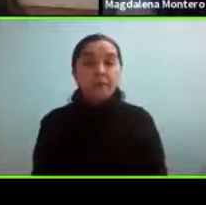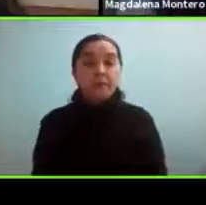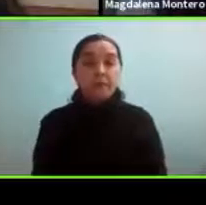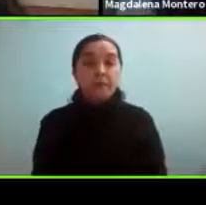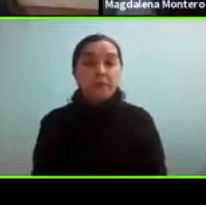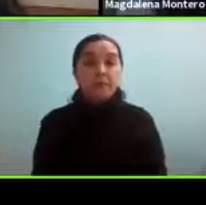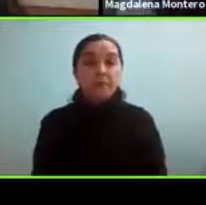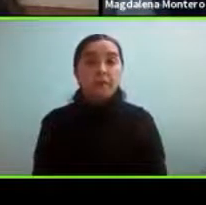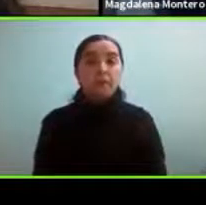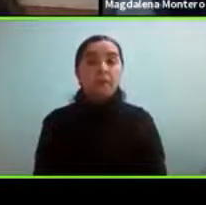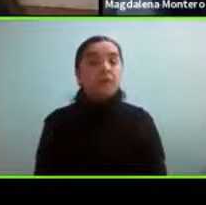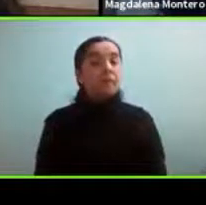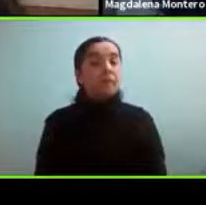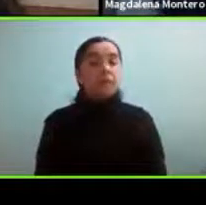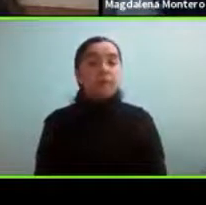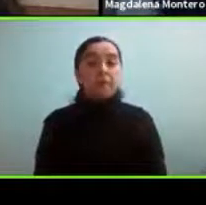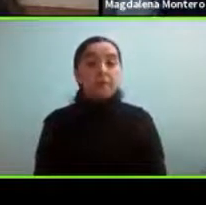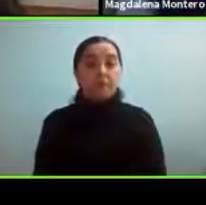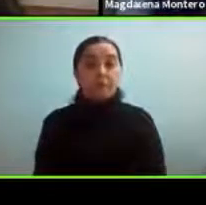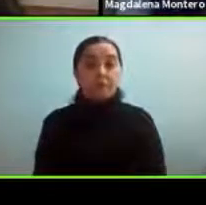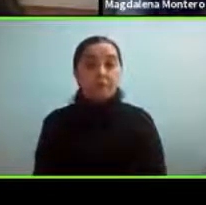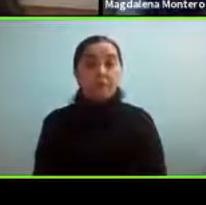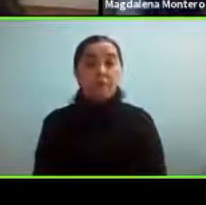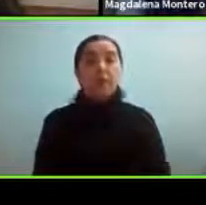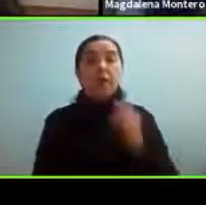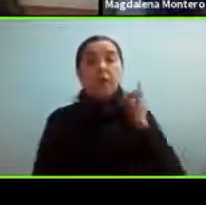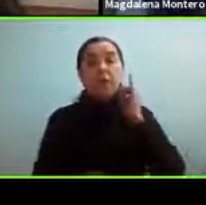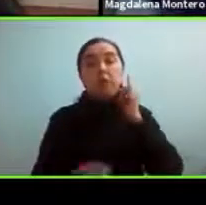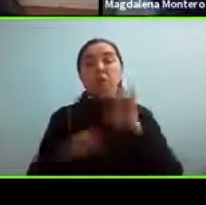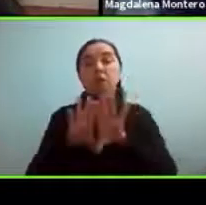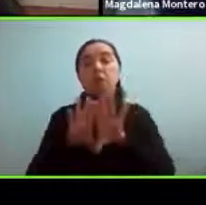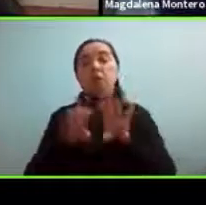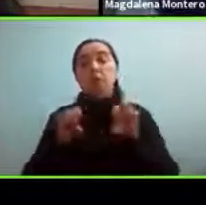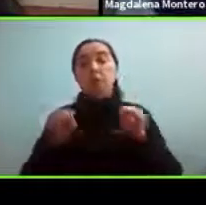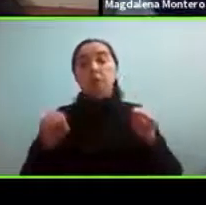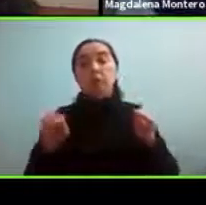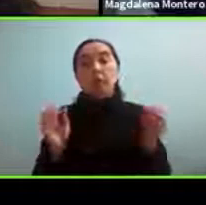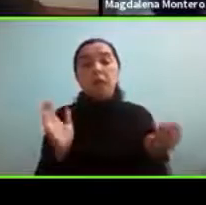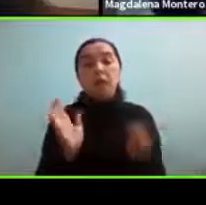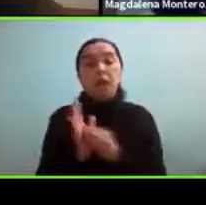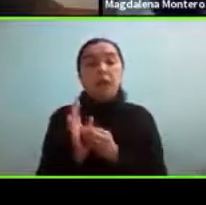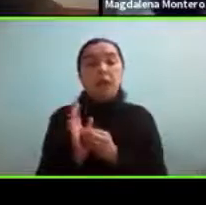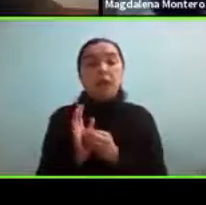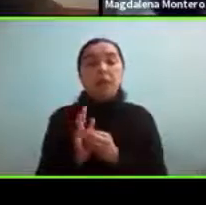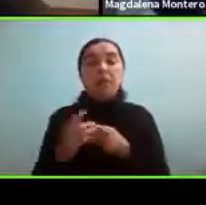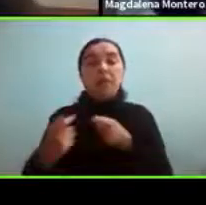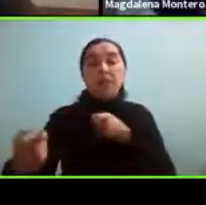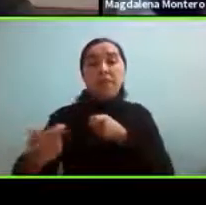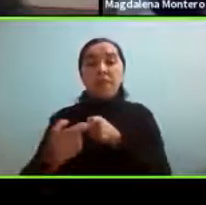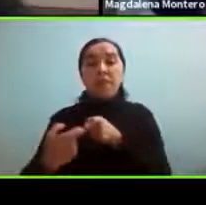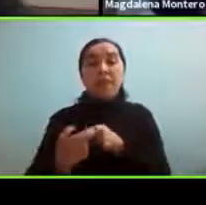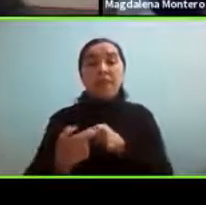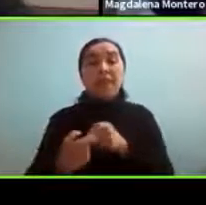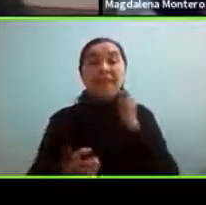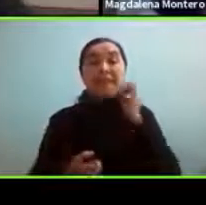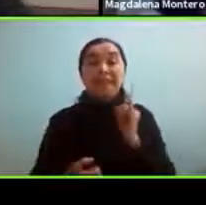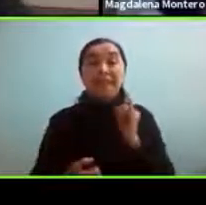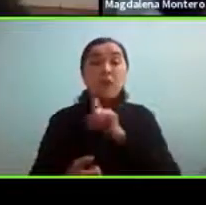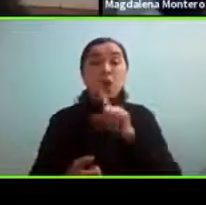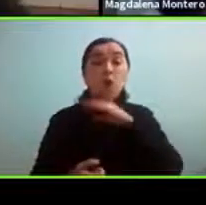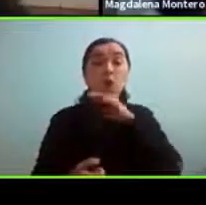quiero agregar un par de cosas muy chicas primero que el debate respecto a la utilidad del diagnóstico en psicología